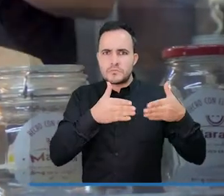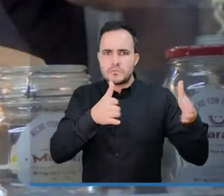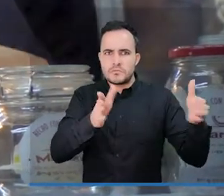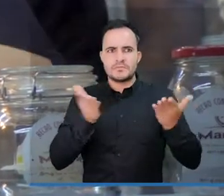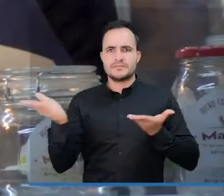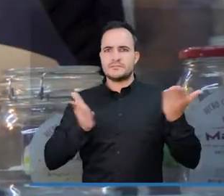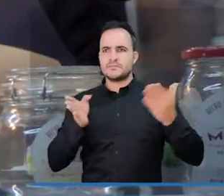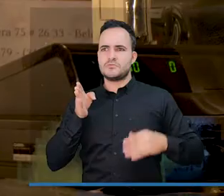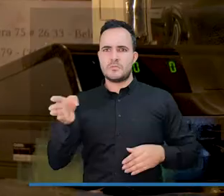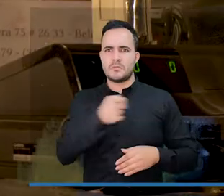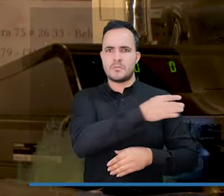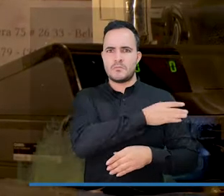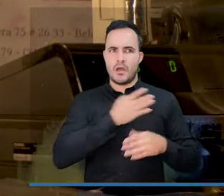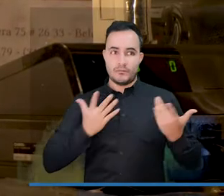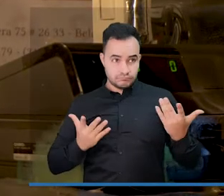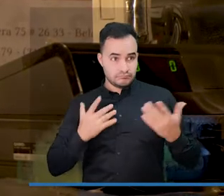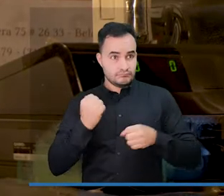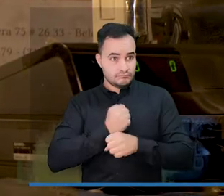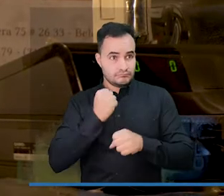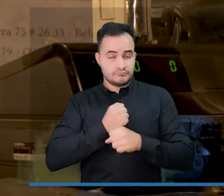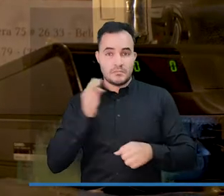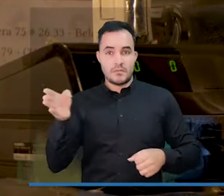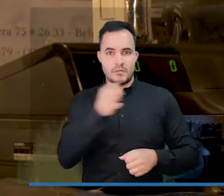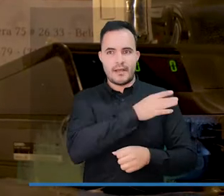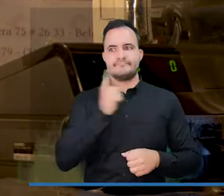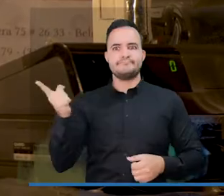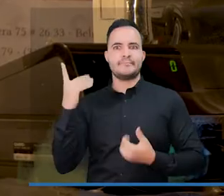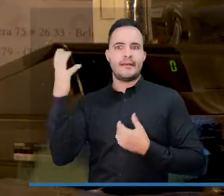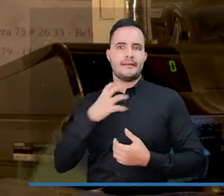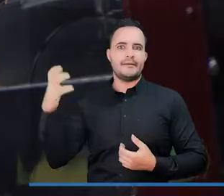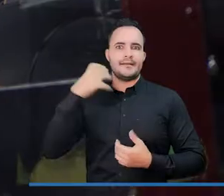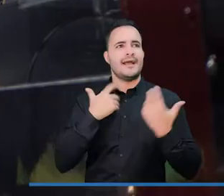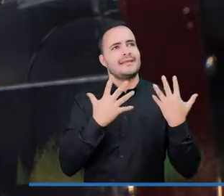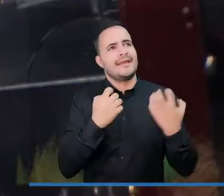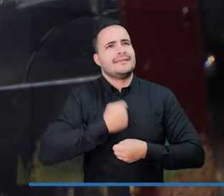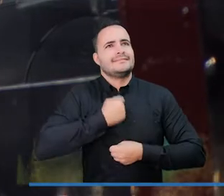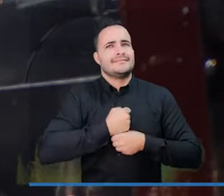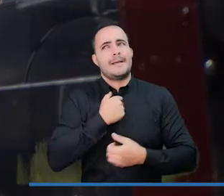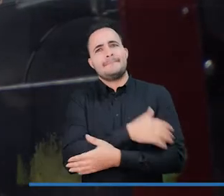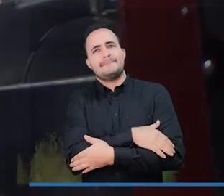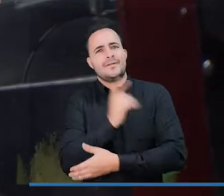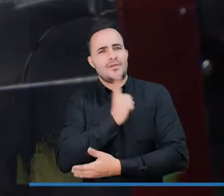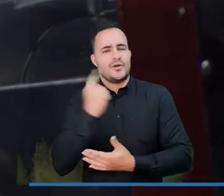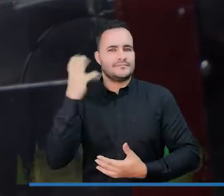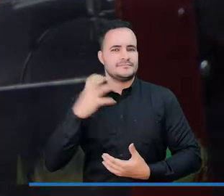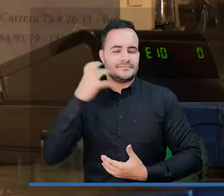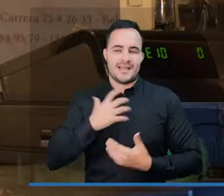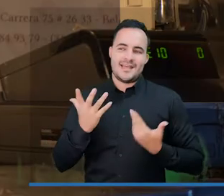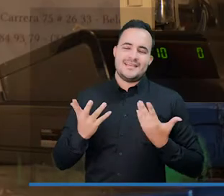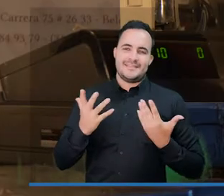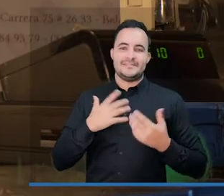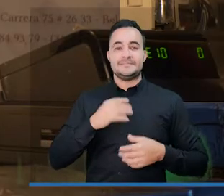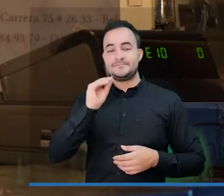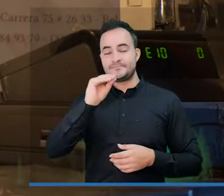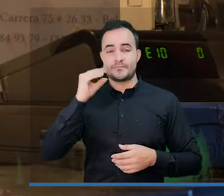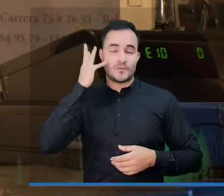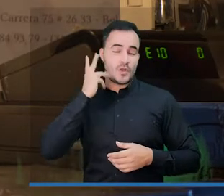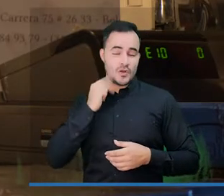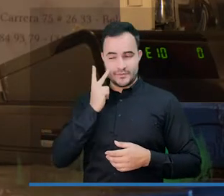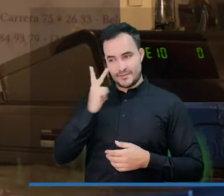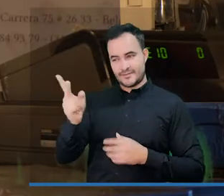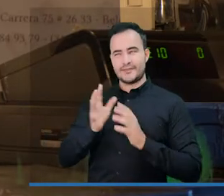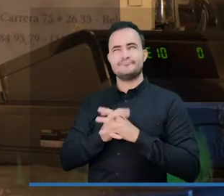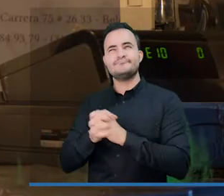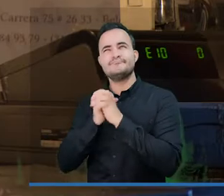domicilios y el Juan Camilo desesperado que quería trabajar, porque todos los días ora a Dios